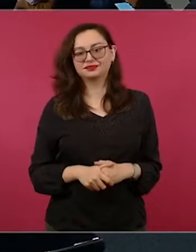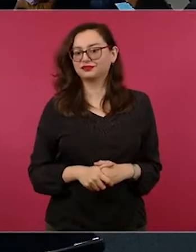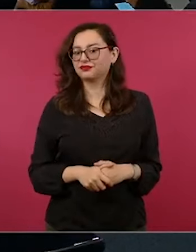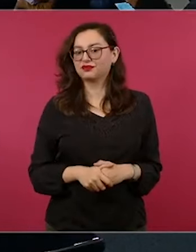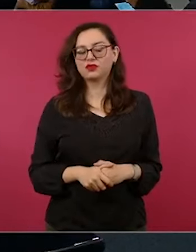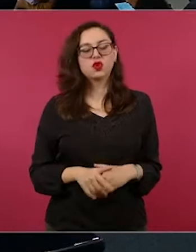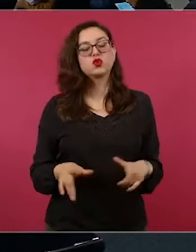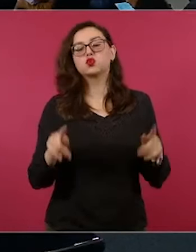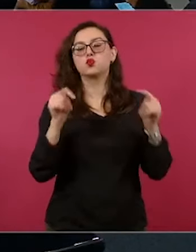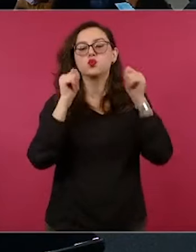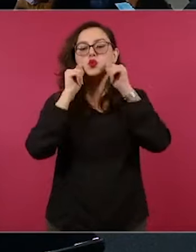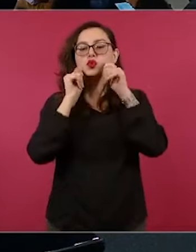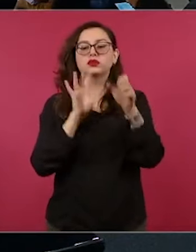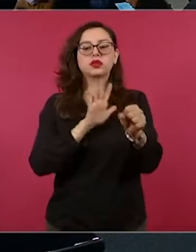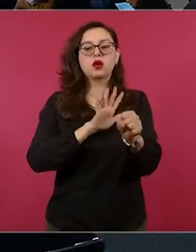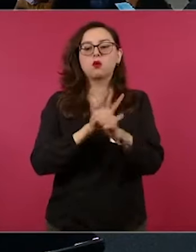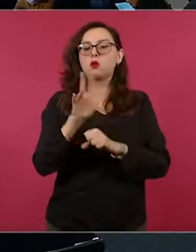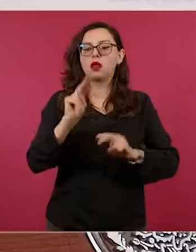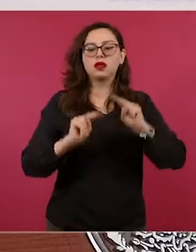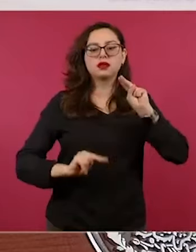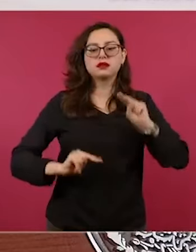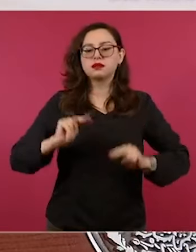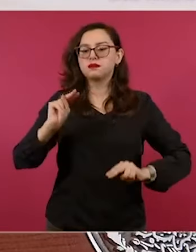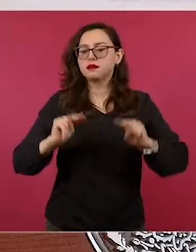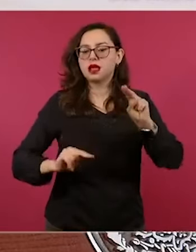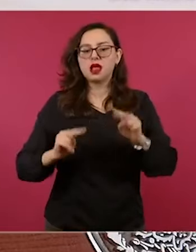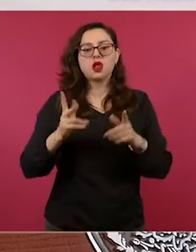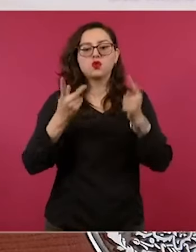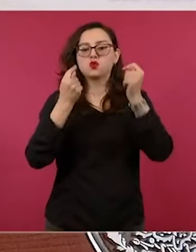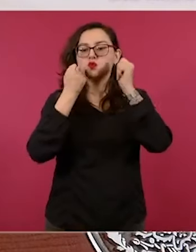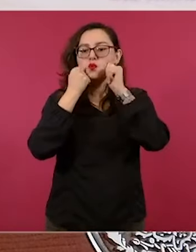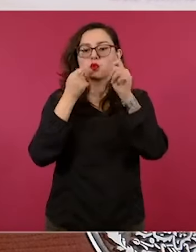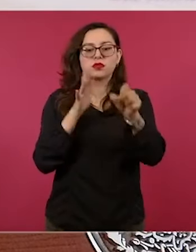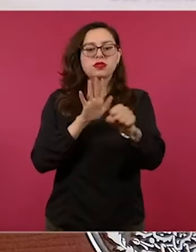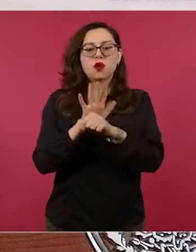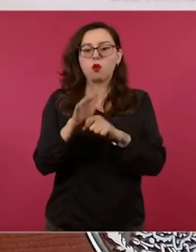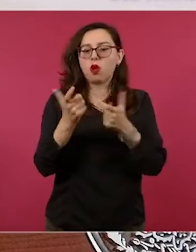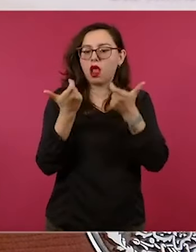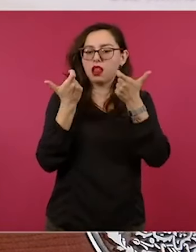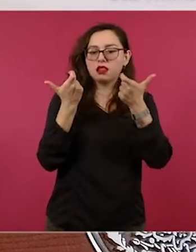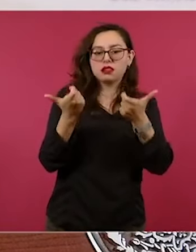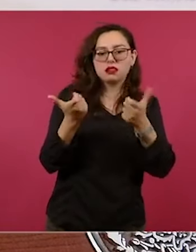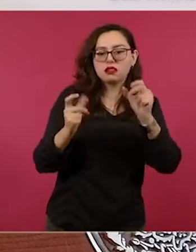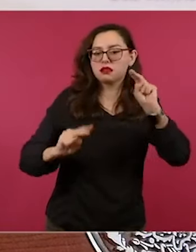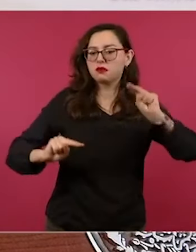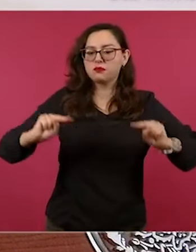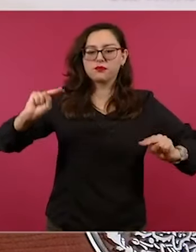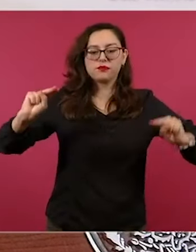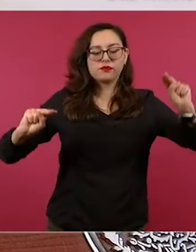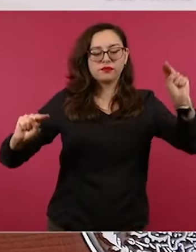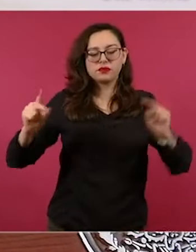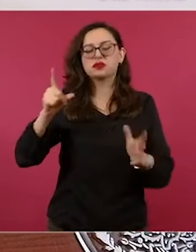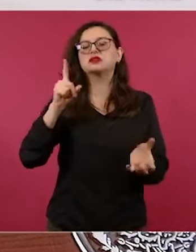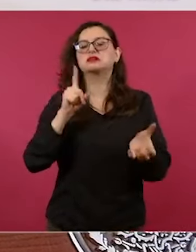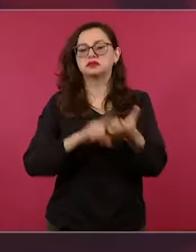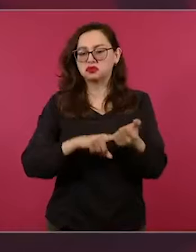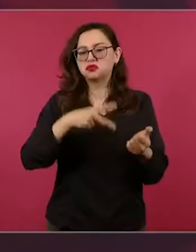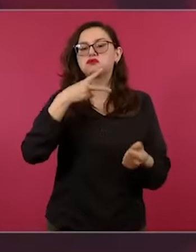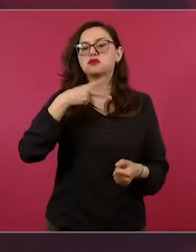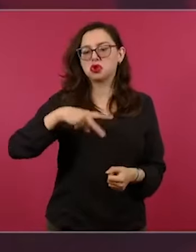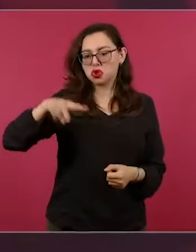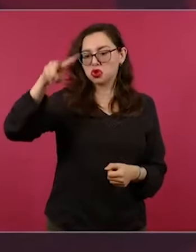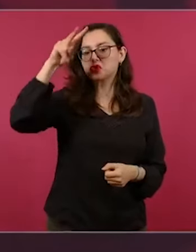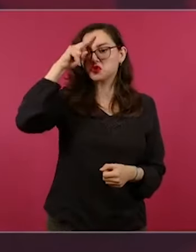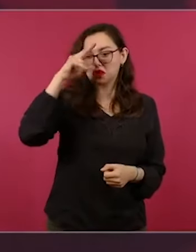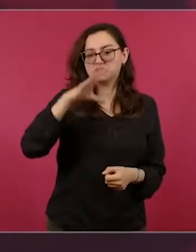los estratos, en todas las clases sociales y también en todos los